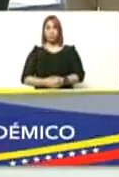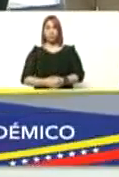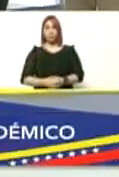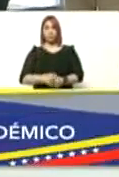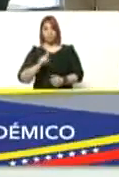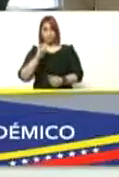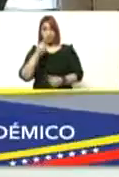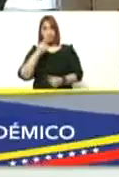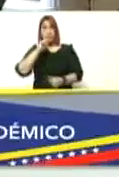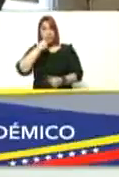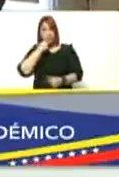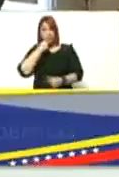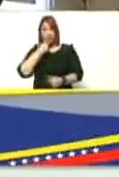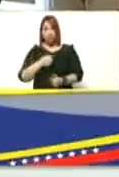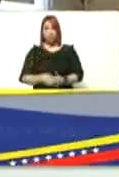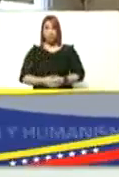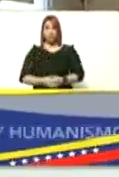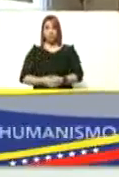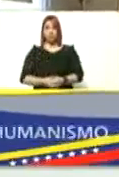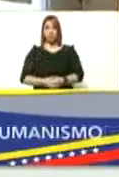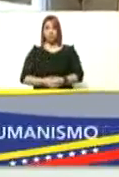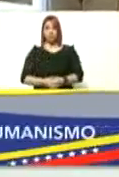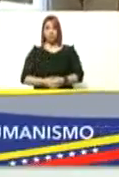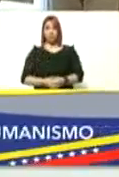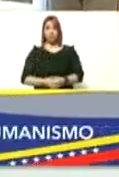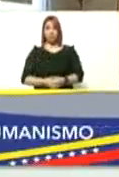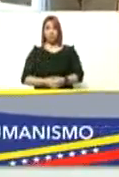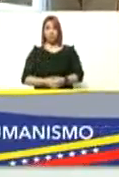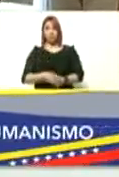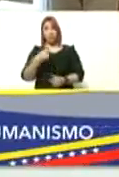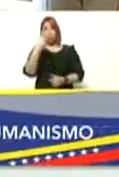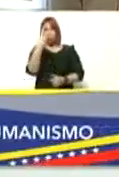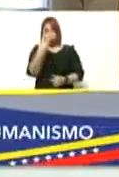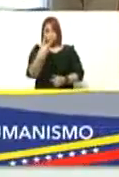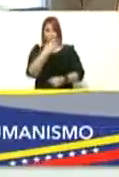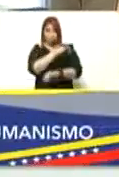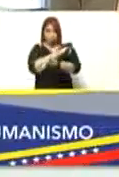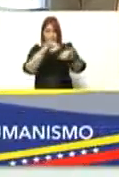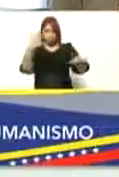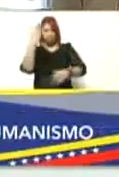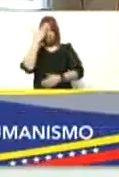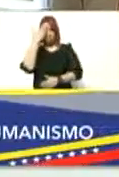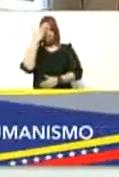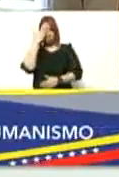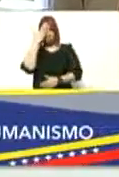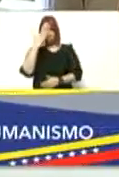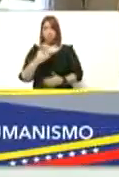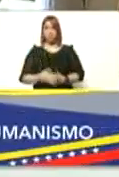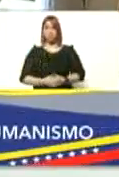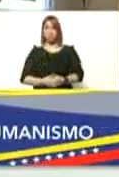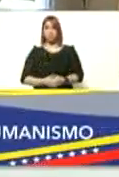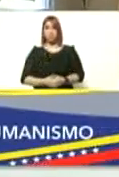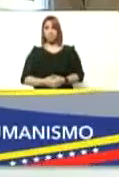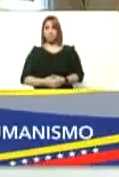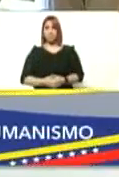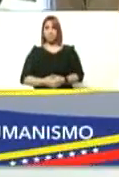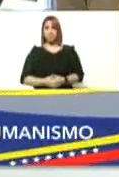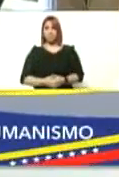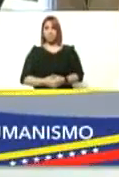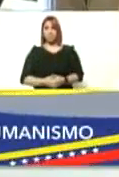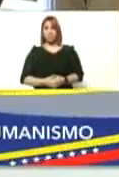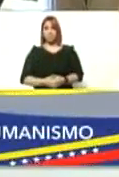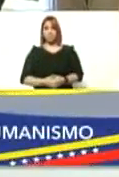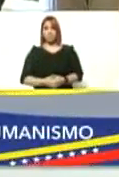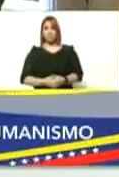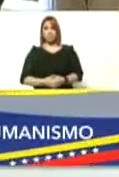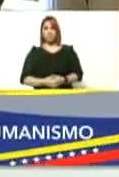Sputnik la Sputnik B son dos vacunas ya saben pan pan se está vacunando